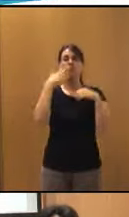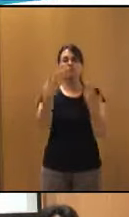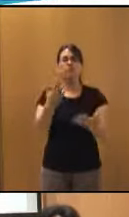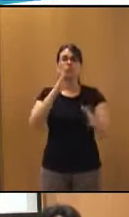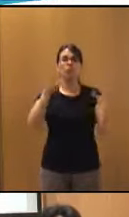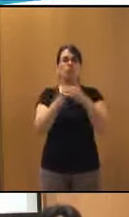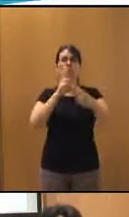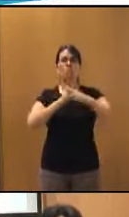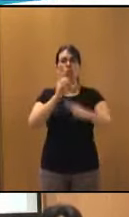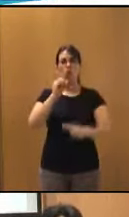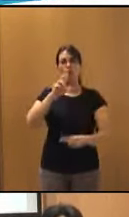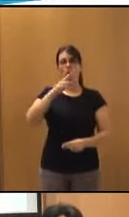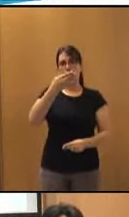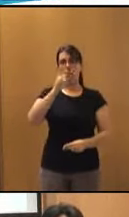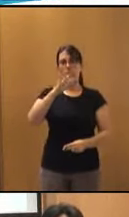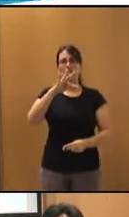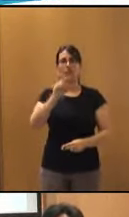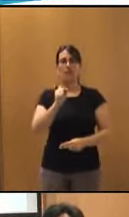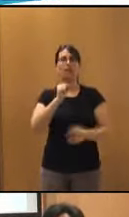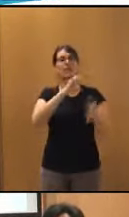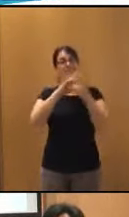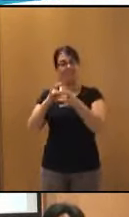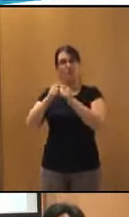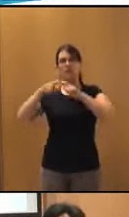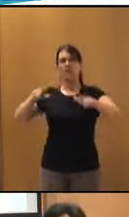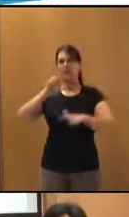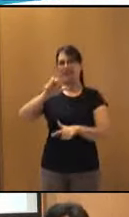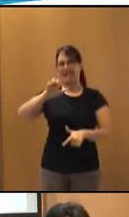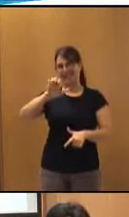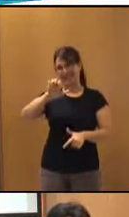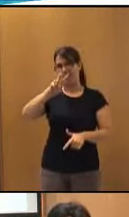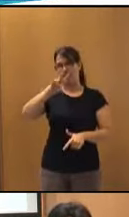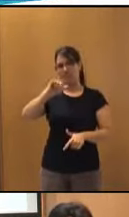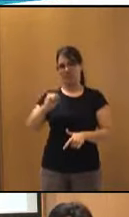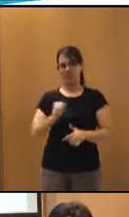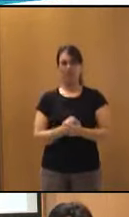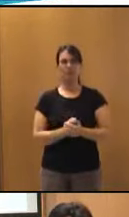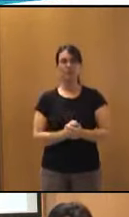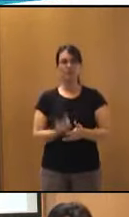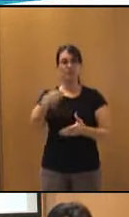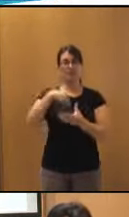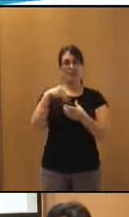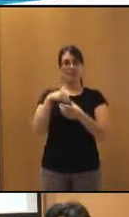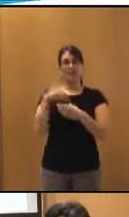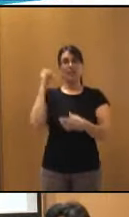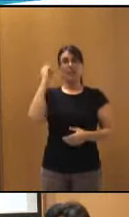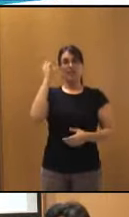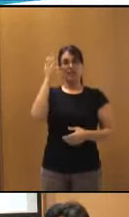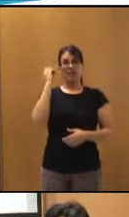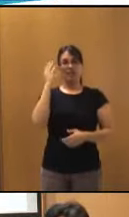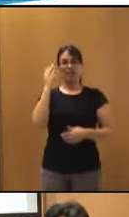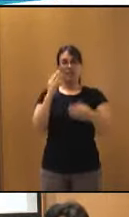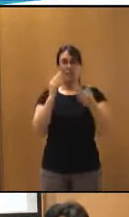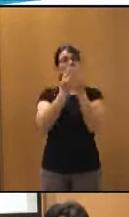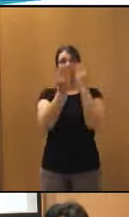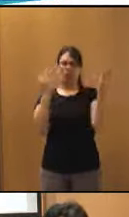Órbita, que pertenece a la plataforma Aévia. Y dentro de la exposición de productos de apoyo del